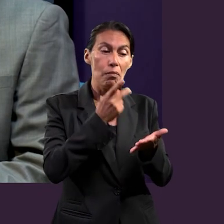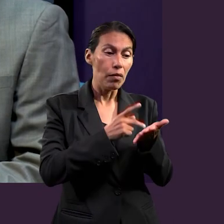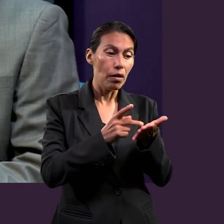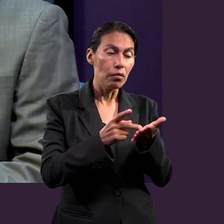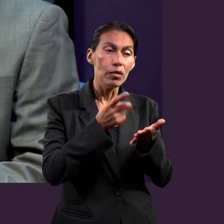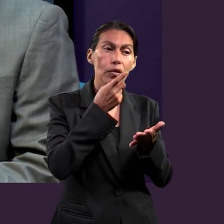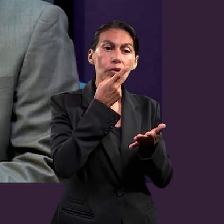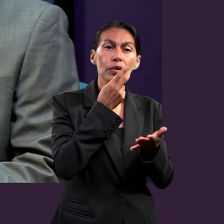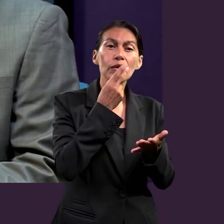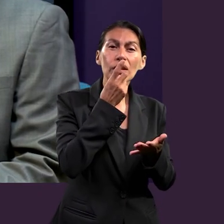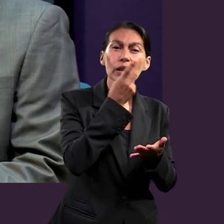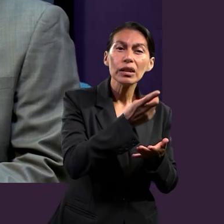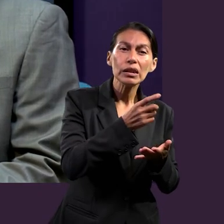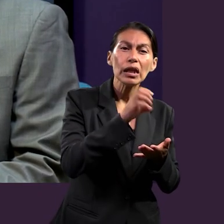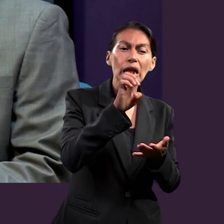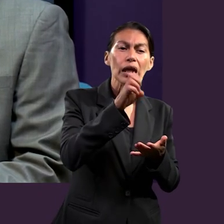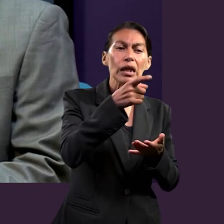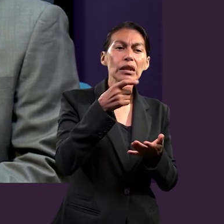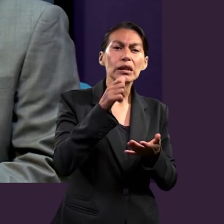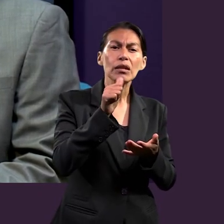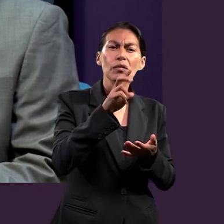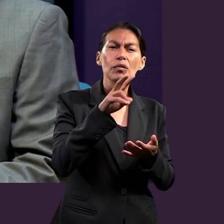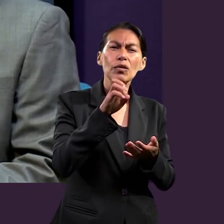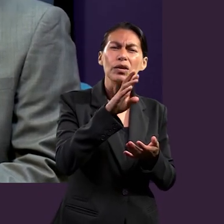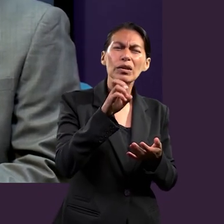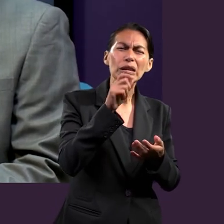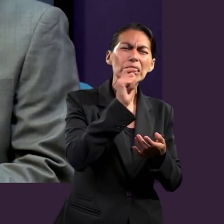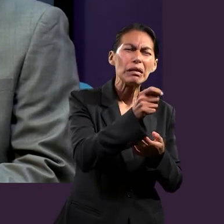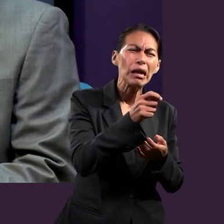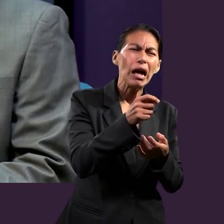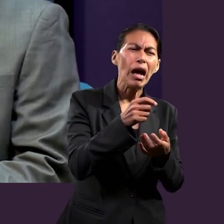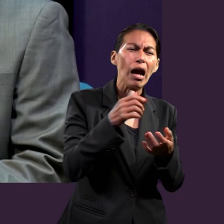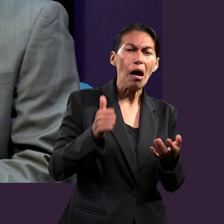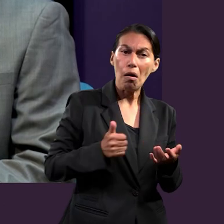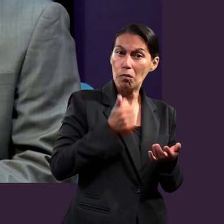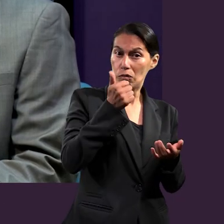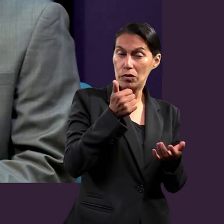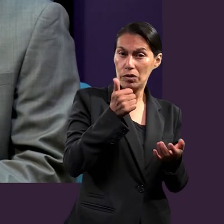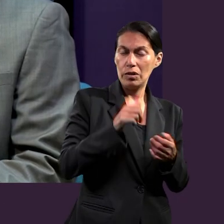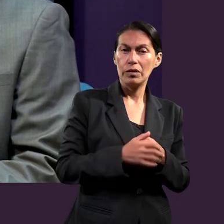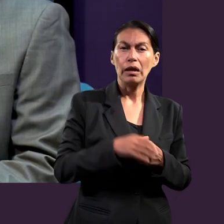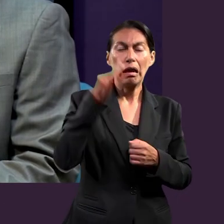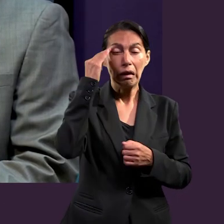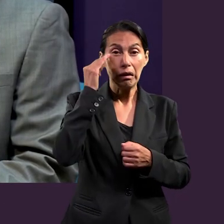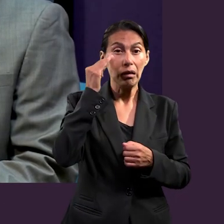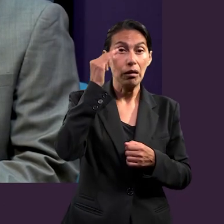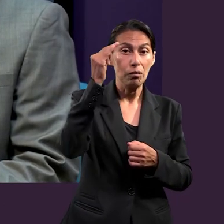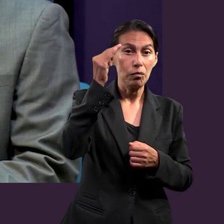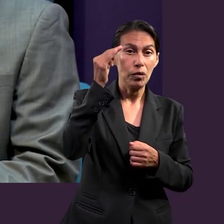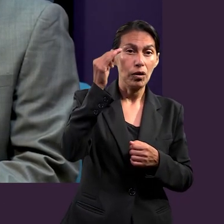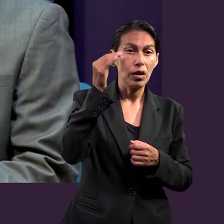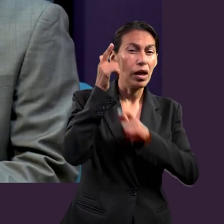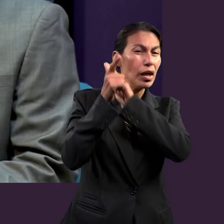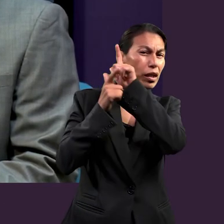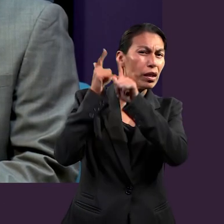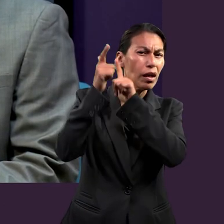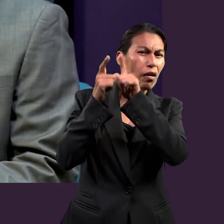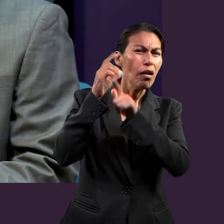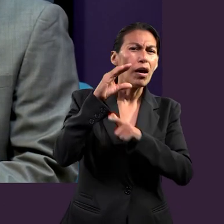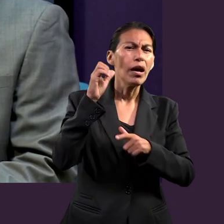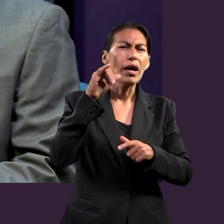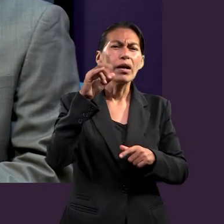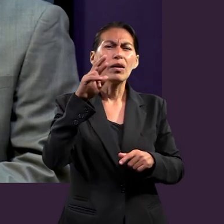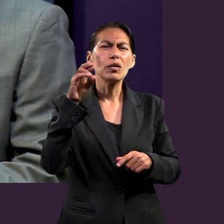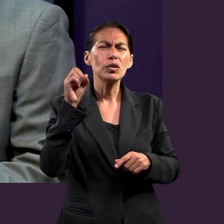el verbo hexagorazo, que básicamente significa comprar, aprovechar gangas, y el verbo tiempo en la palabra griega